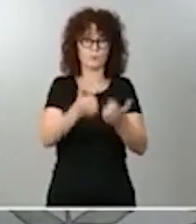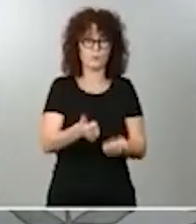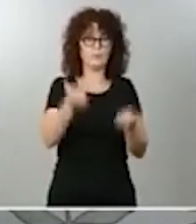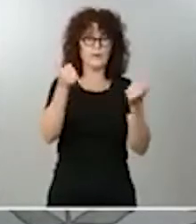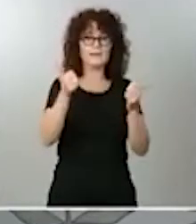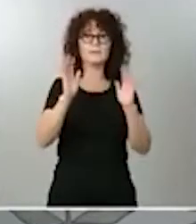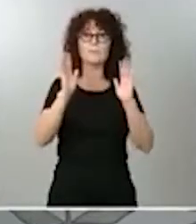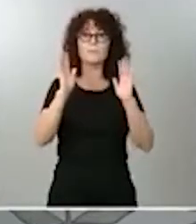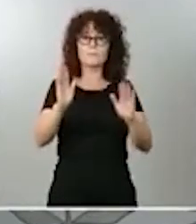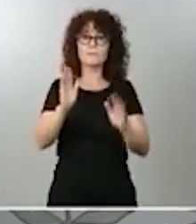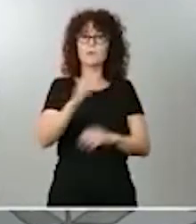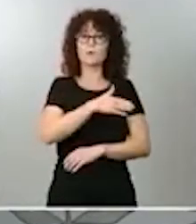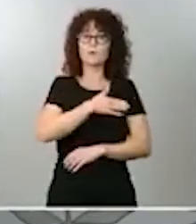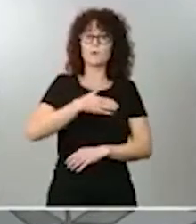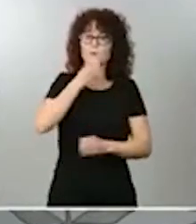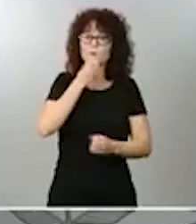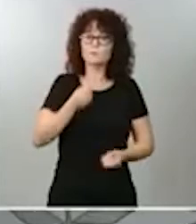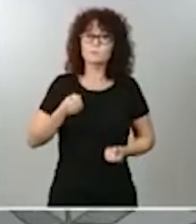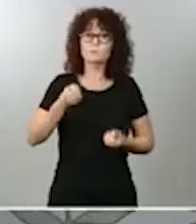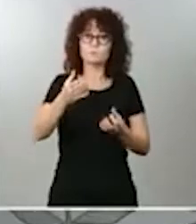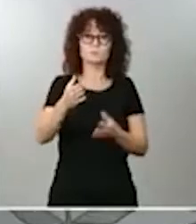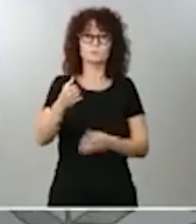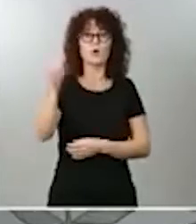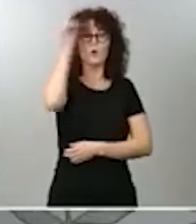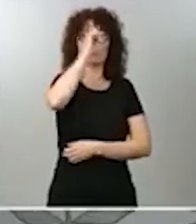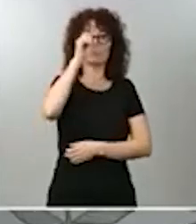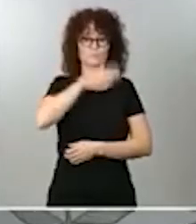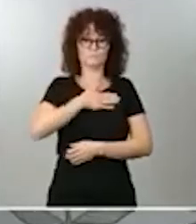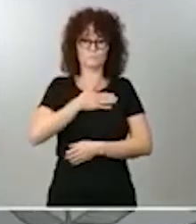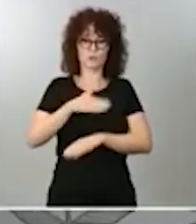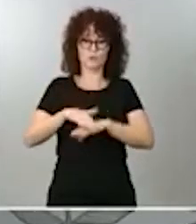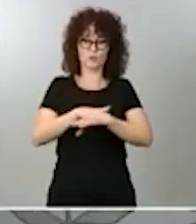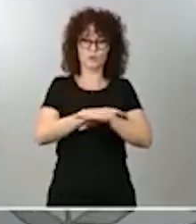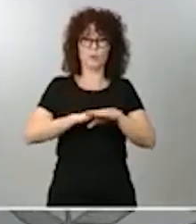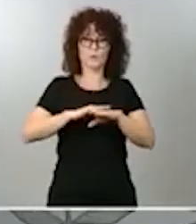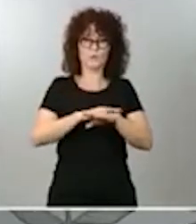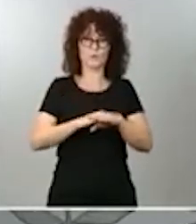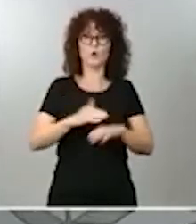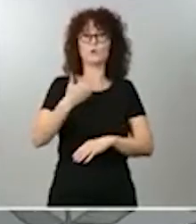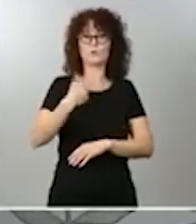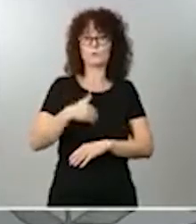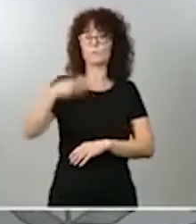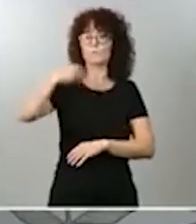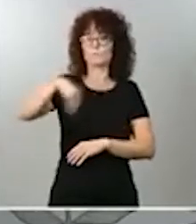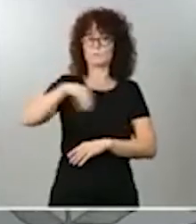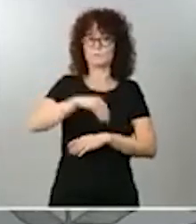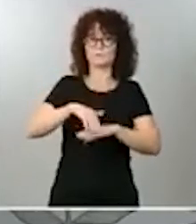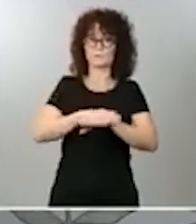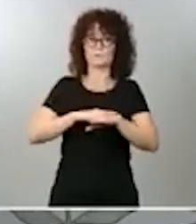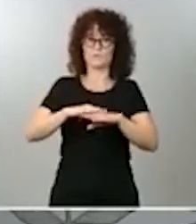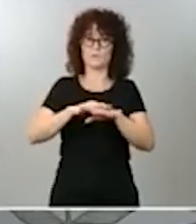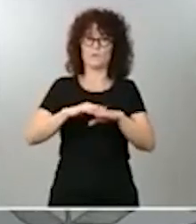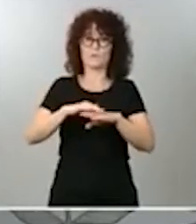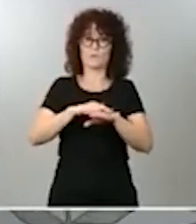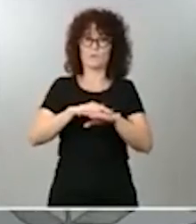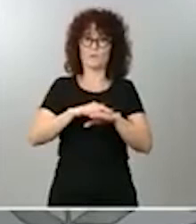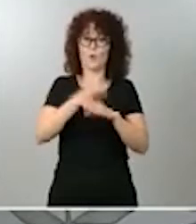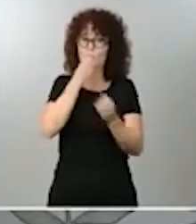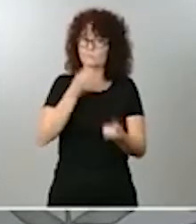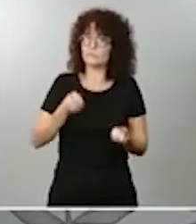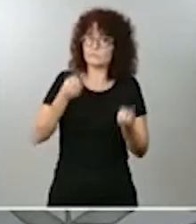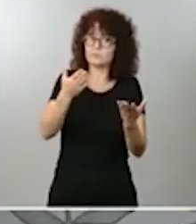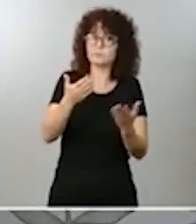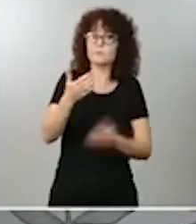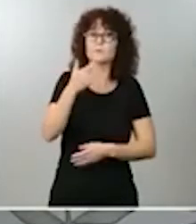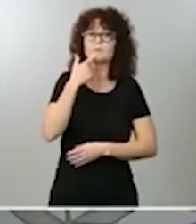posición de este Gobierno la tradujo el presidente del Gobierno, trasladando el que el Gobierno apoyaba el